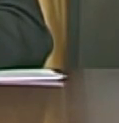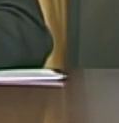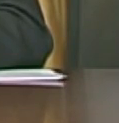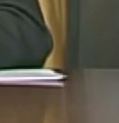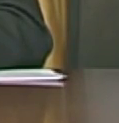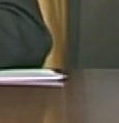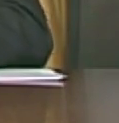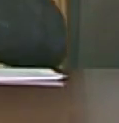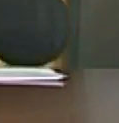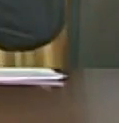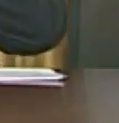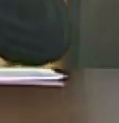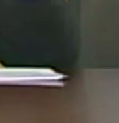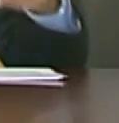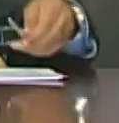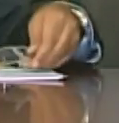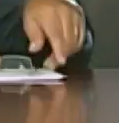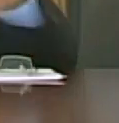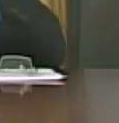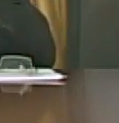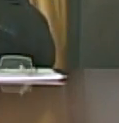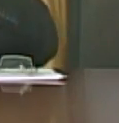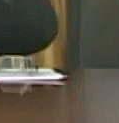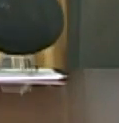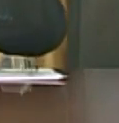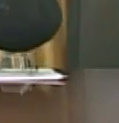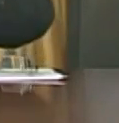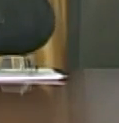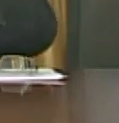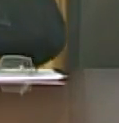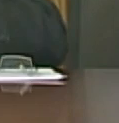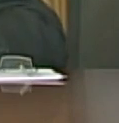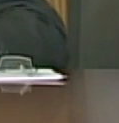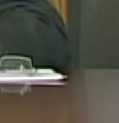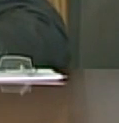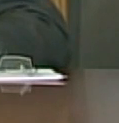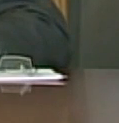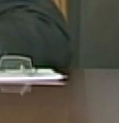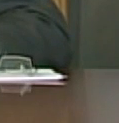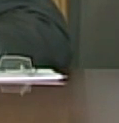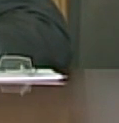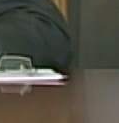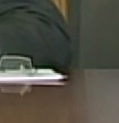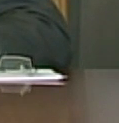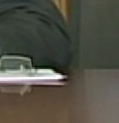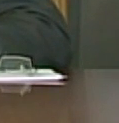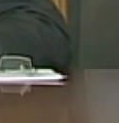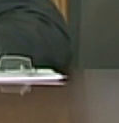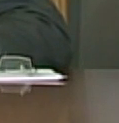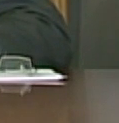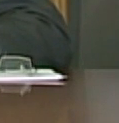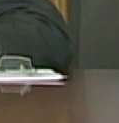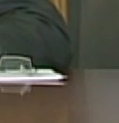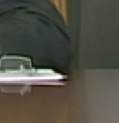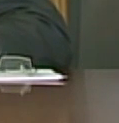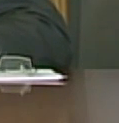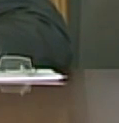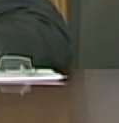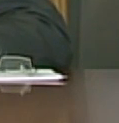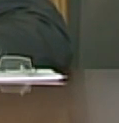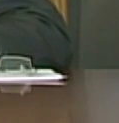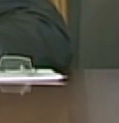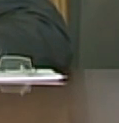años 80 toda su experiencia o sea que es un hombre práctico de trabajo que agarra un tren y lo sabe manejar pero además es un hombre preparado